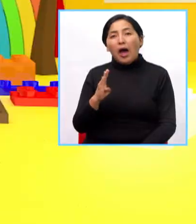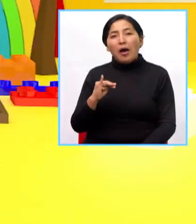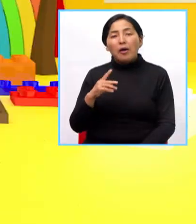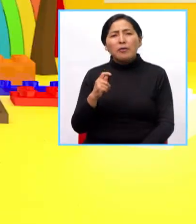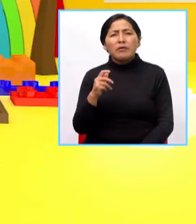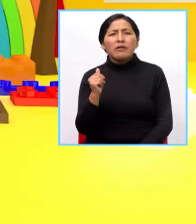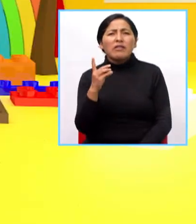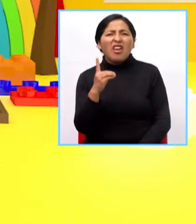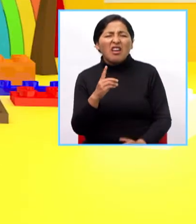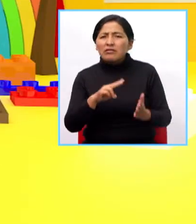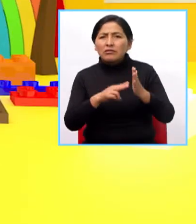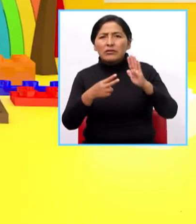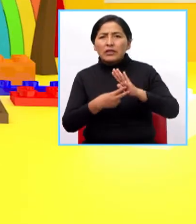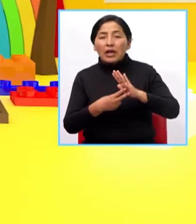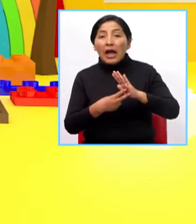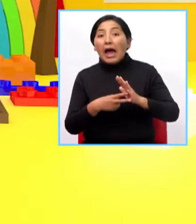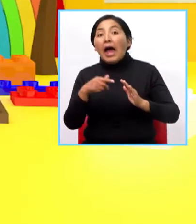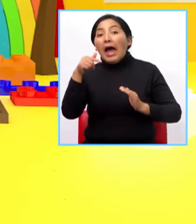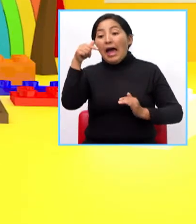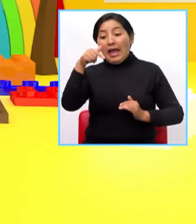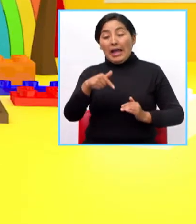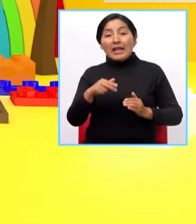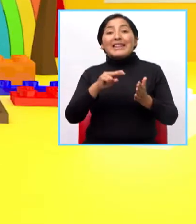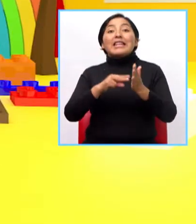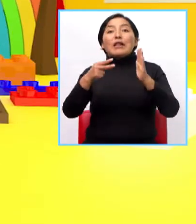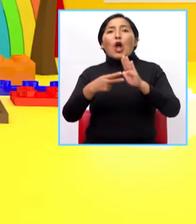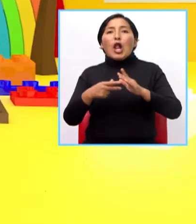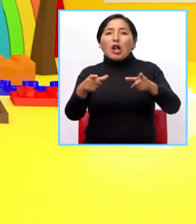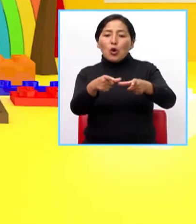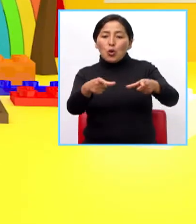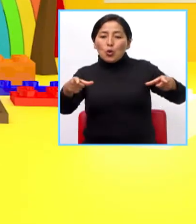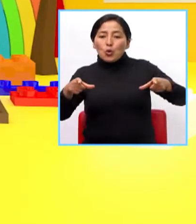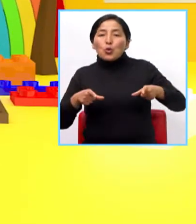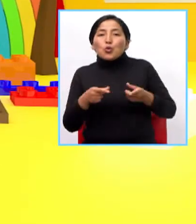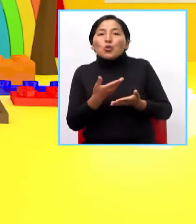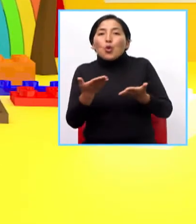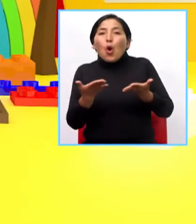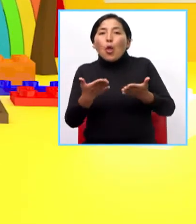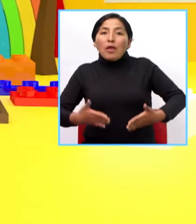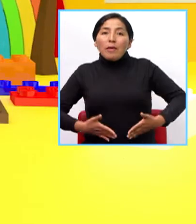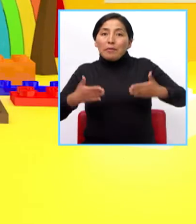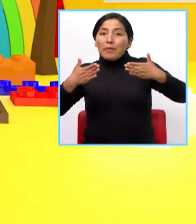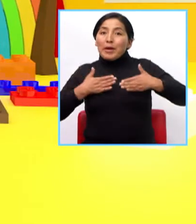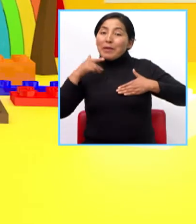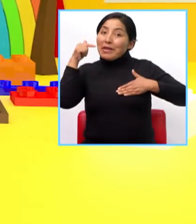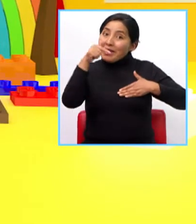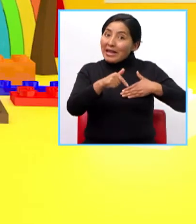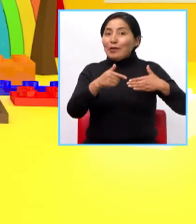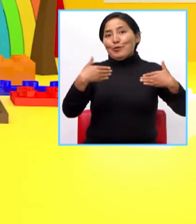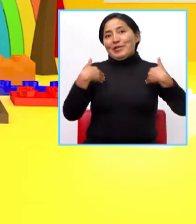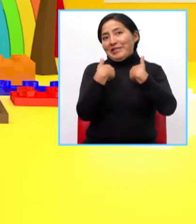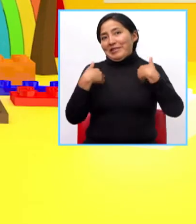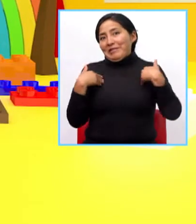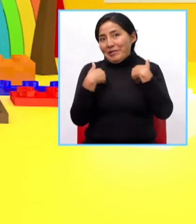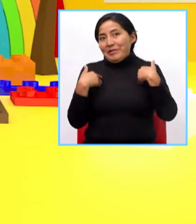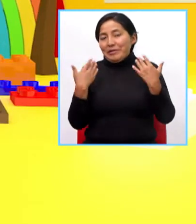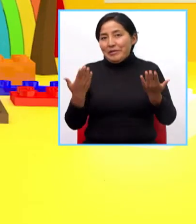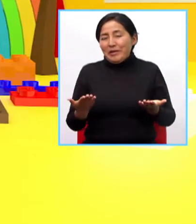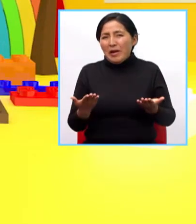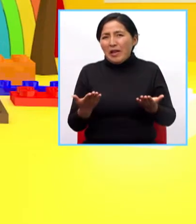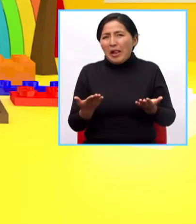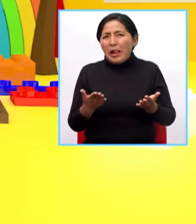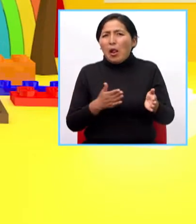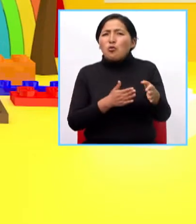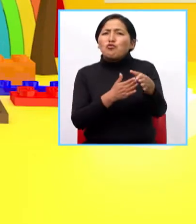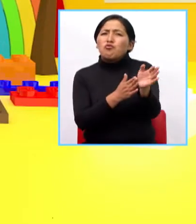Un hábitat es el lugar donde viven estos animalitos y también los